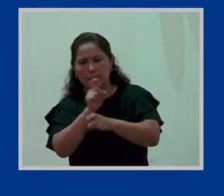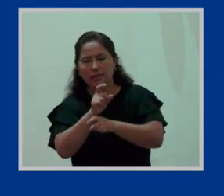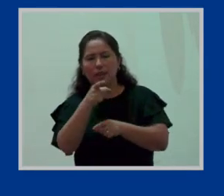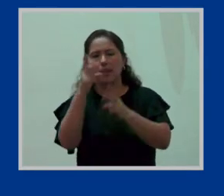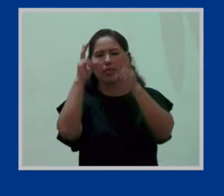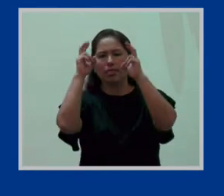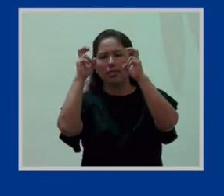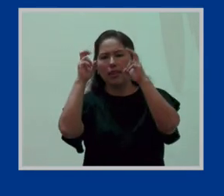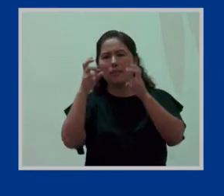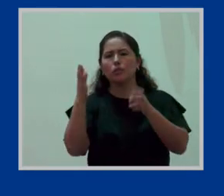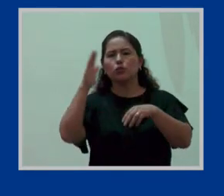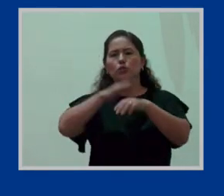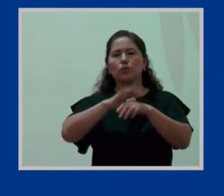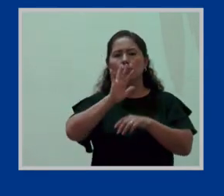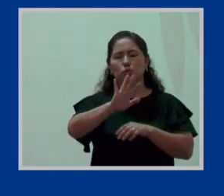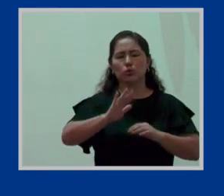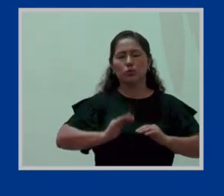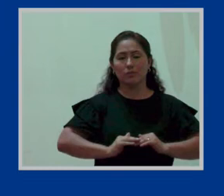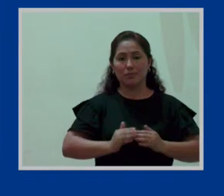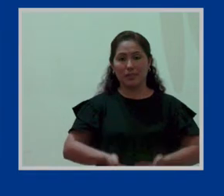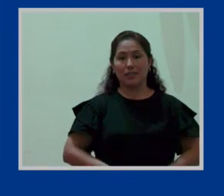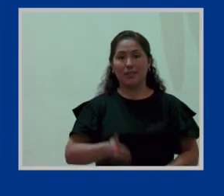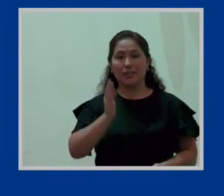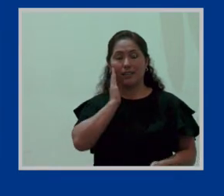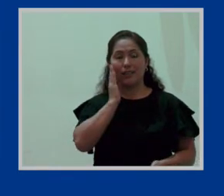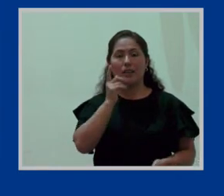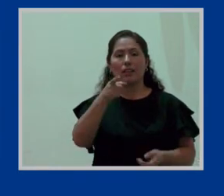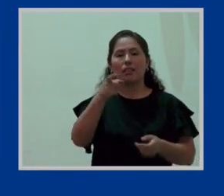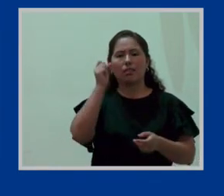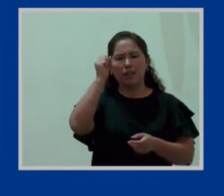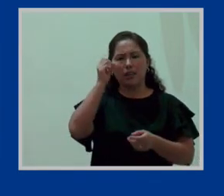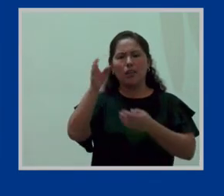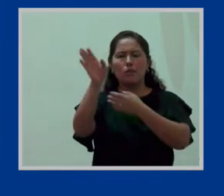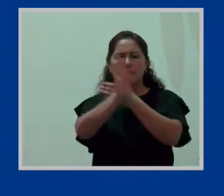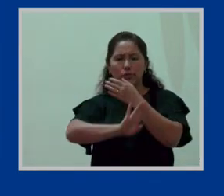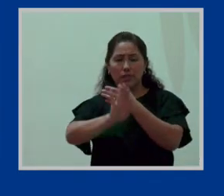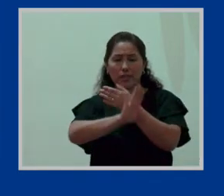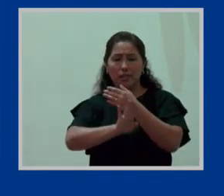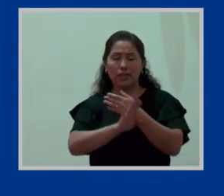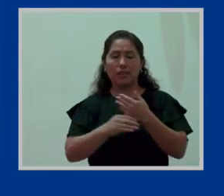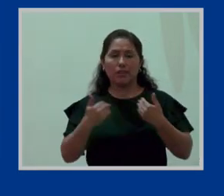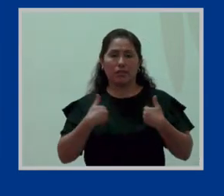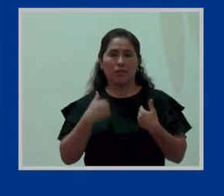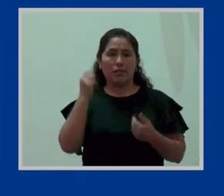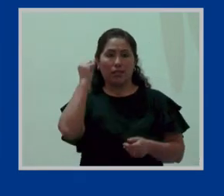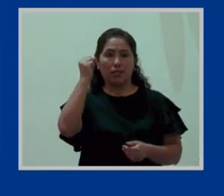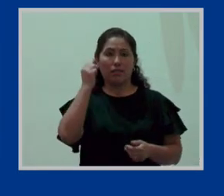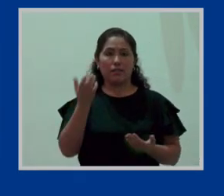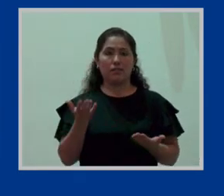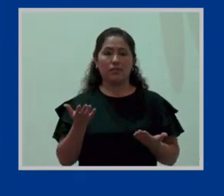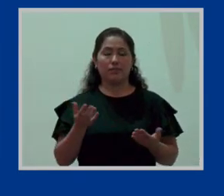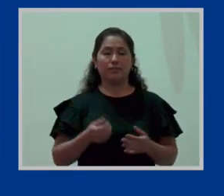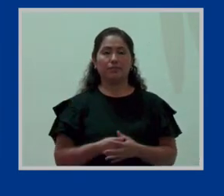relacionados con su maternidad, tiene derecho a ser protegida y tiene derecho a ser, digamos, o sea,